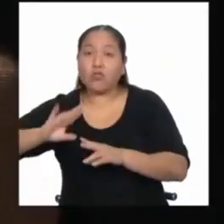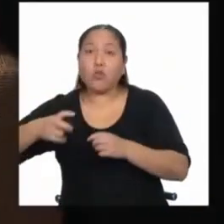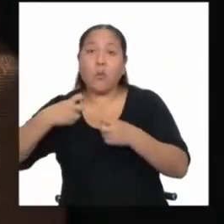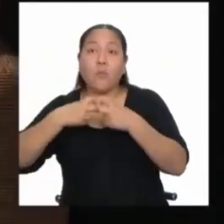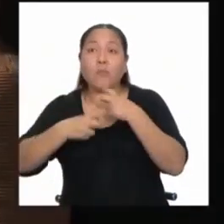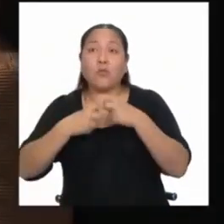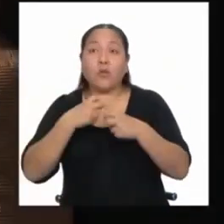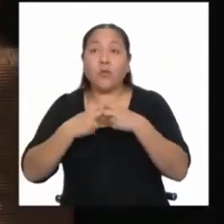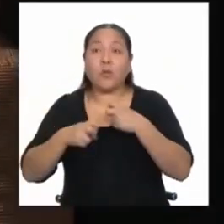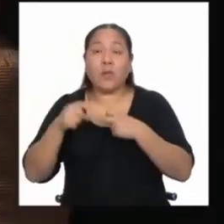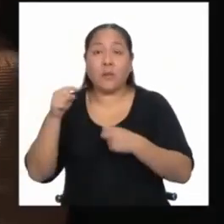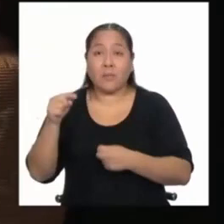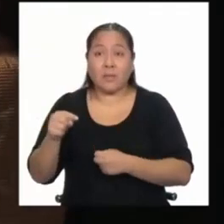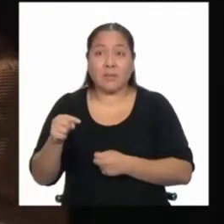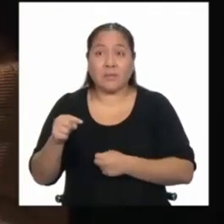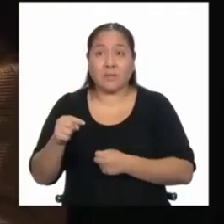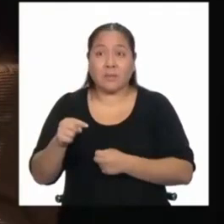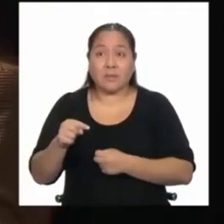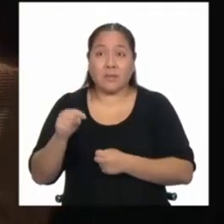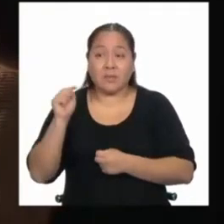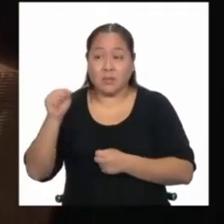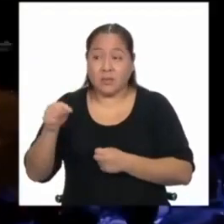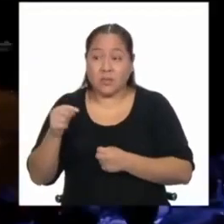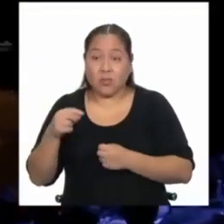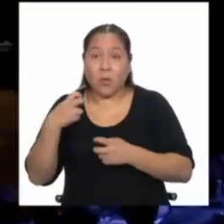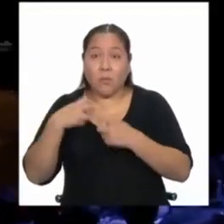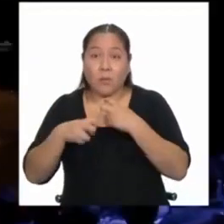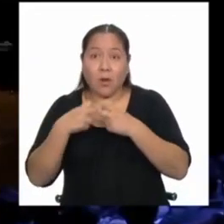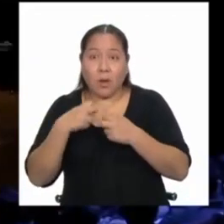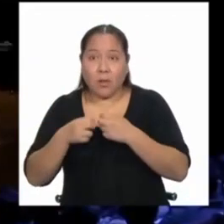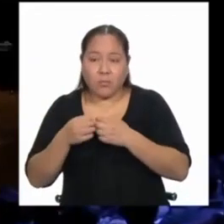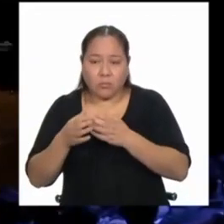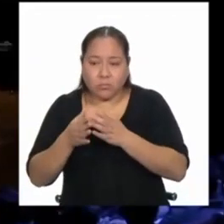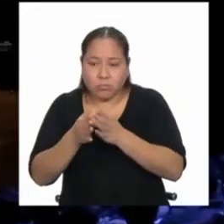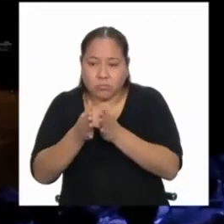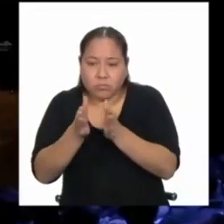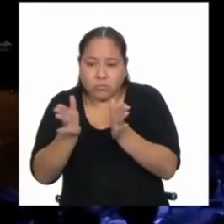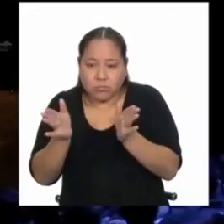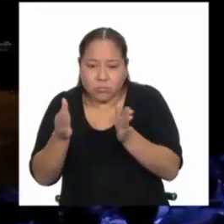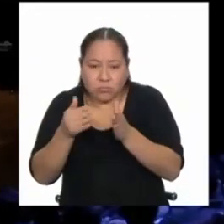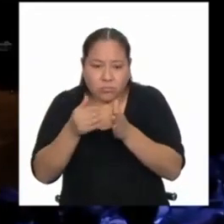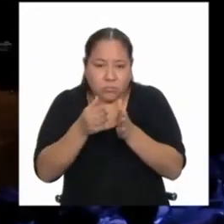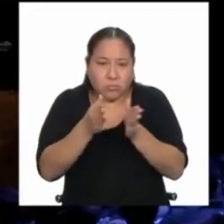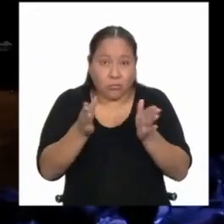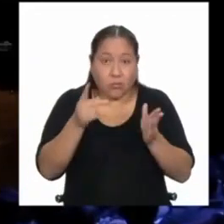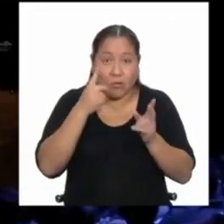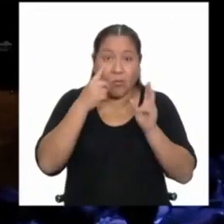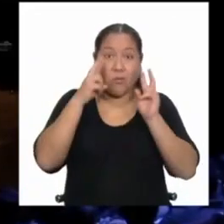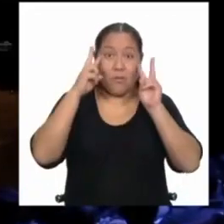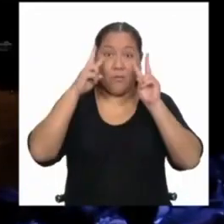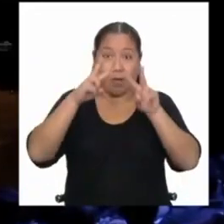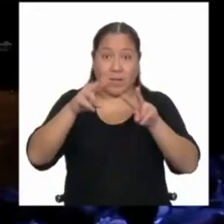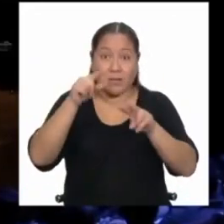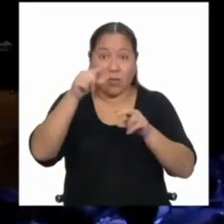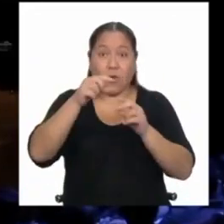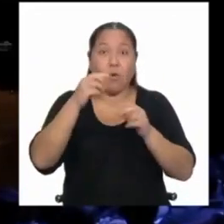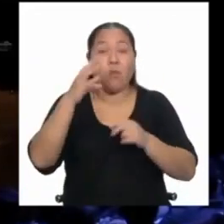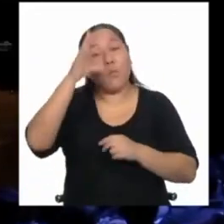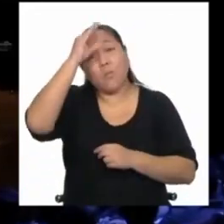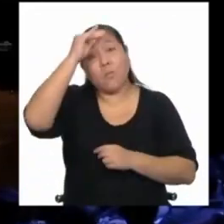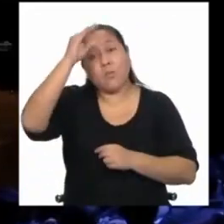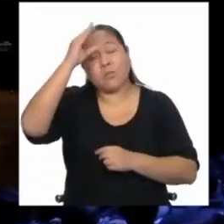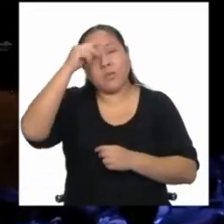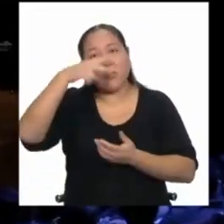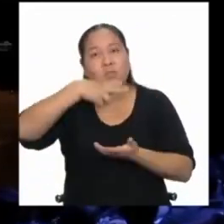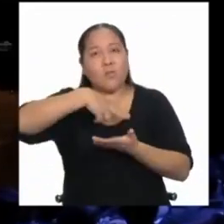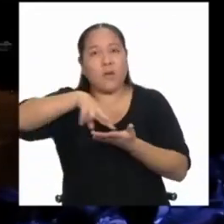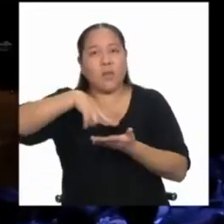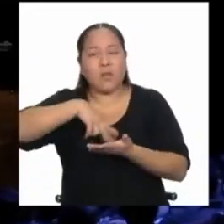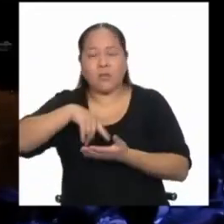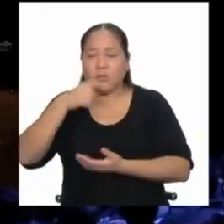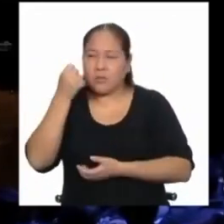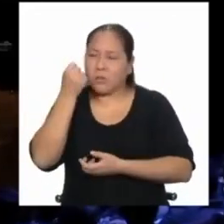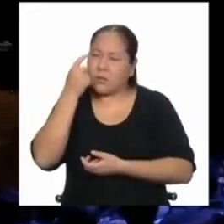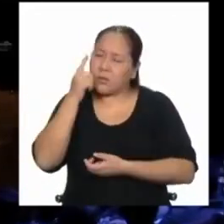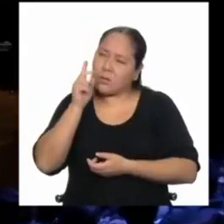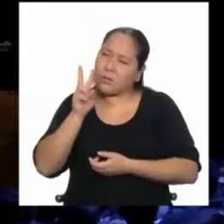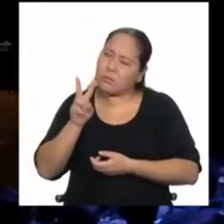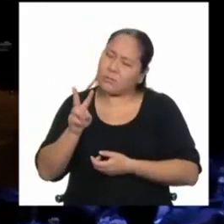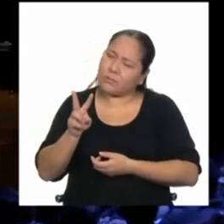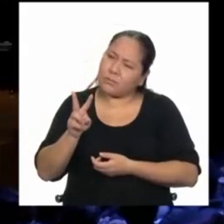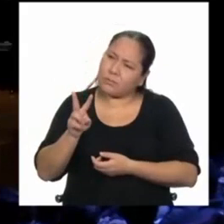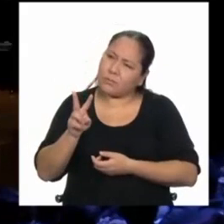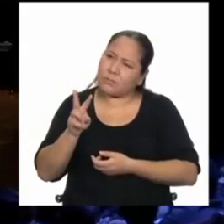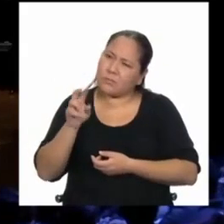problemas iban abriendo canales. Cuando tú ves a un chico bailar, y de pronto yo entendía que a ese chico